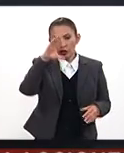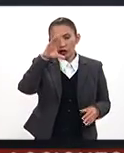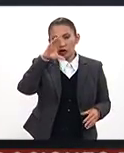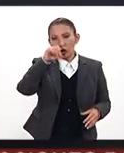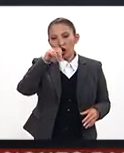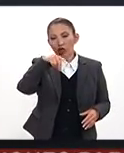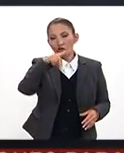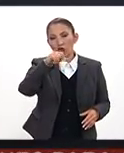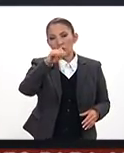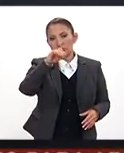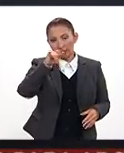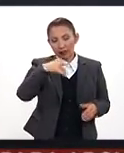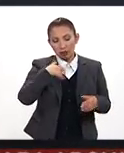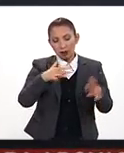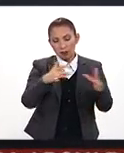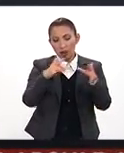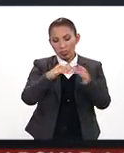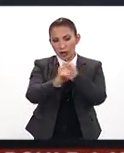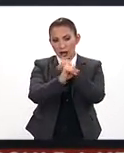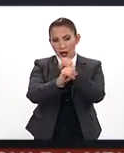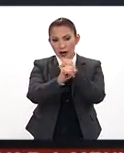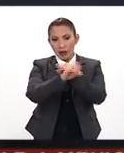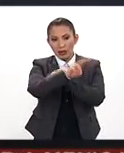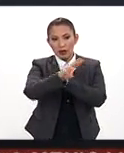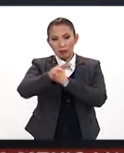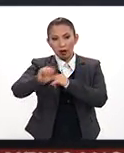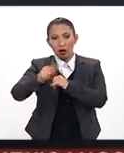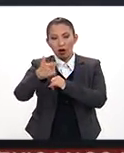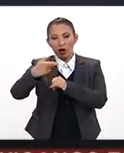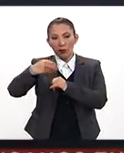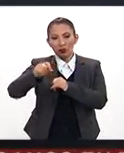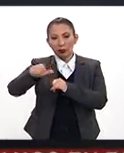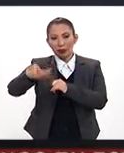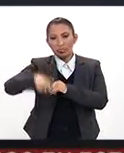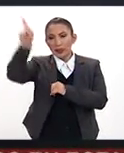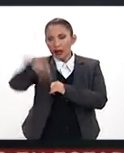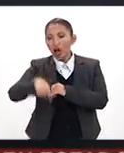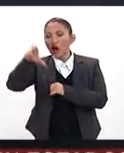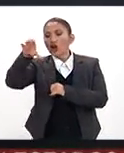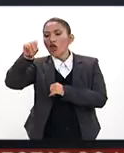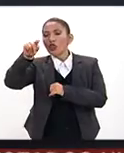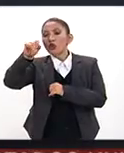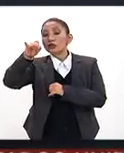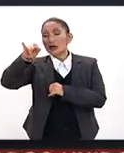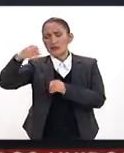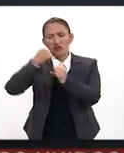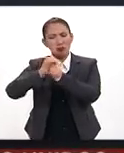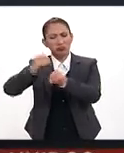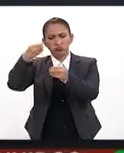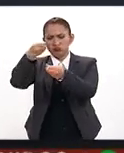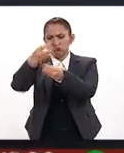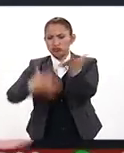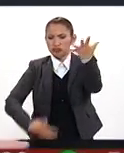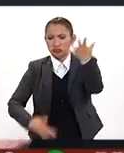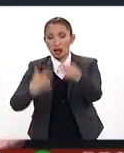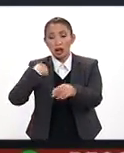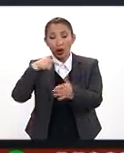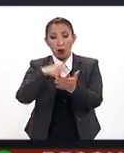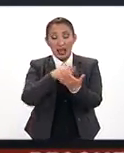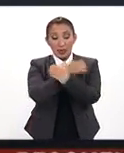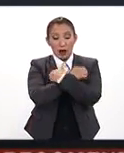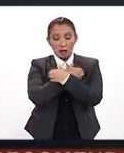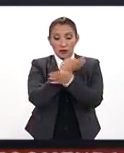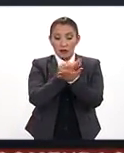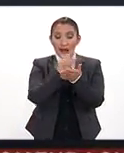Conducef. Tenemos en la liga de internet de www.go.mx, diagonal Conducef, mucha información al respecto. Nuestro sitio de educación